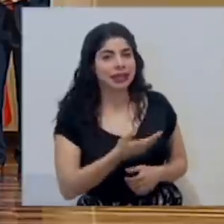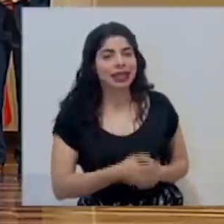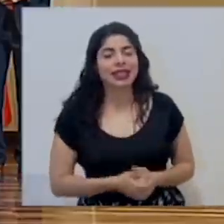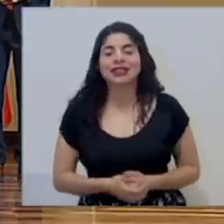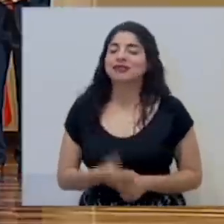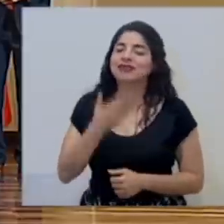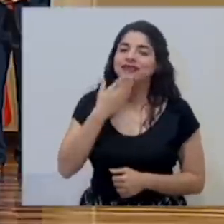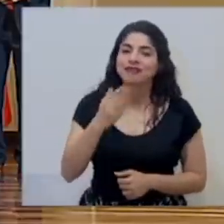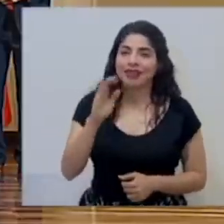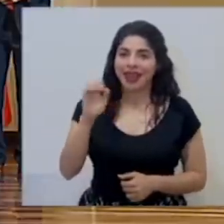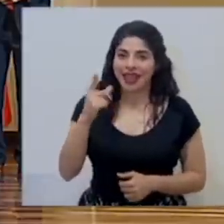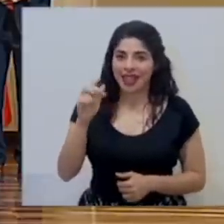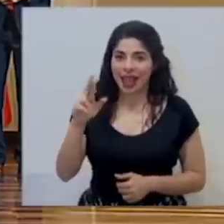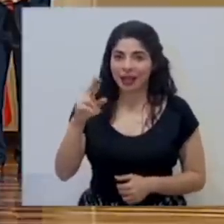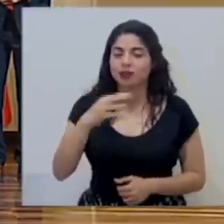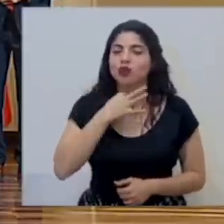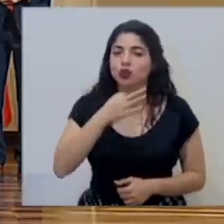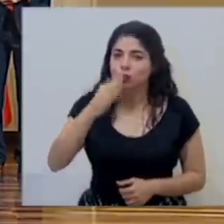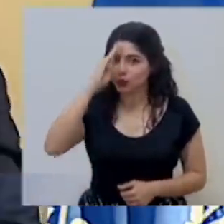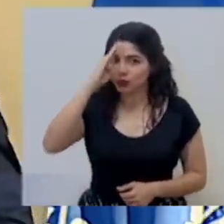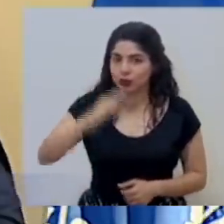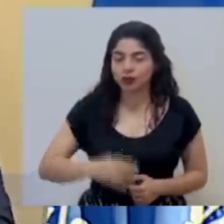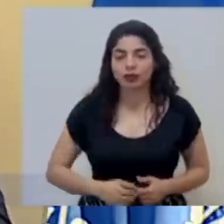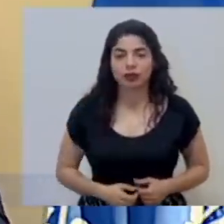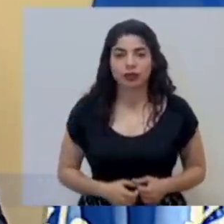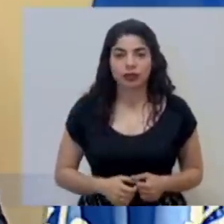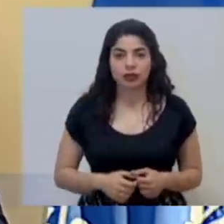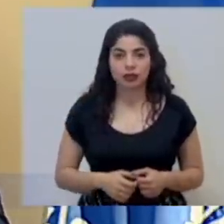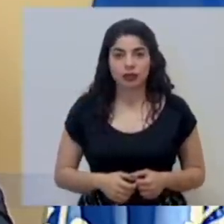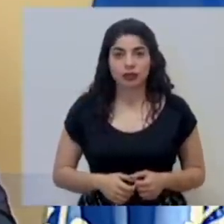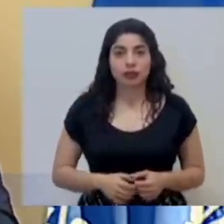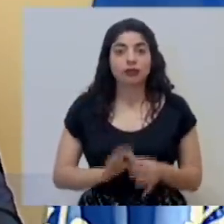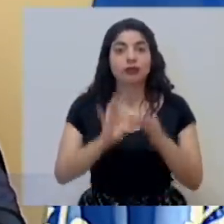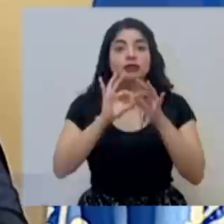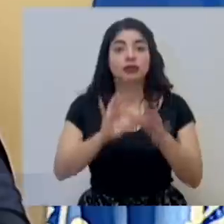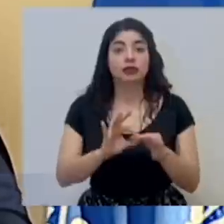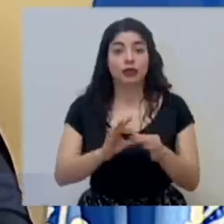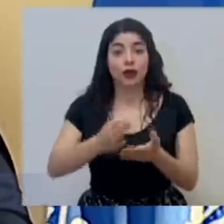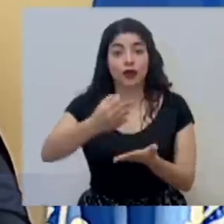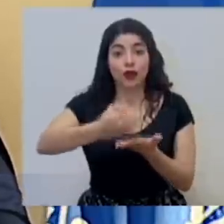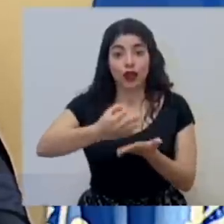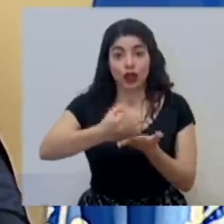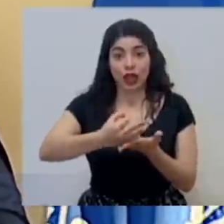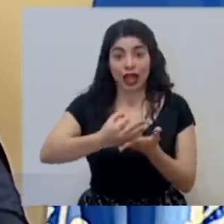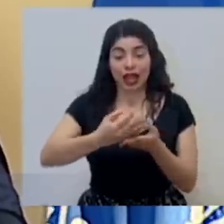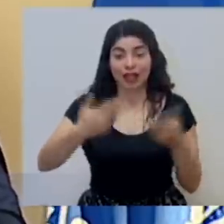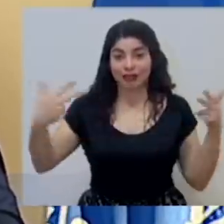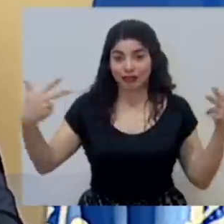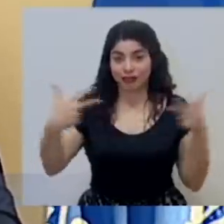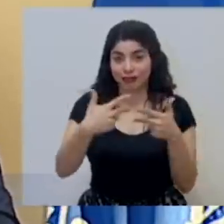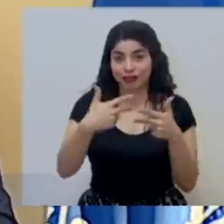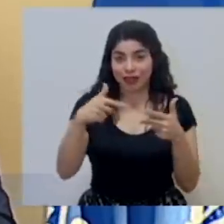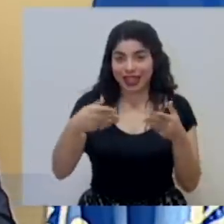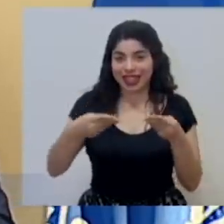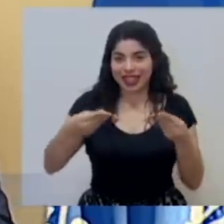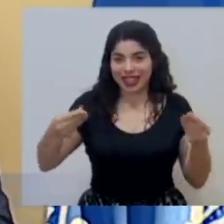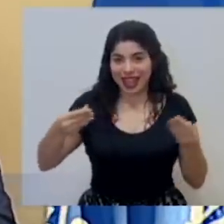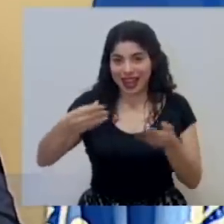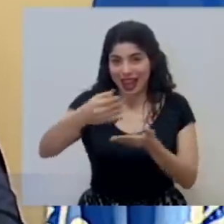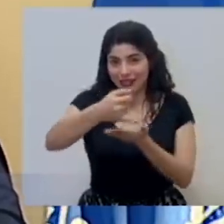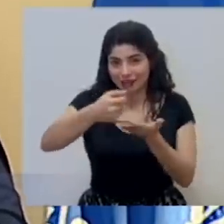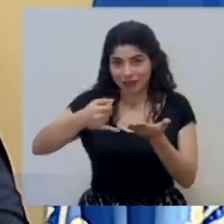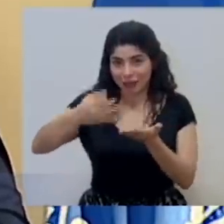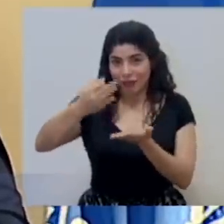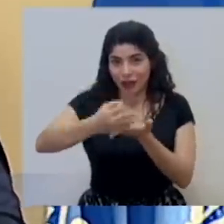Muchas gracias, don Edgar, y un gusto saludarlo. En relación a la frontera terrestre como tal, eso